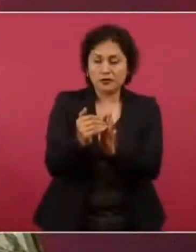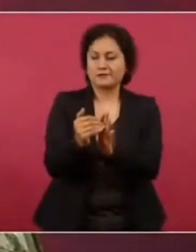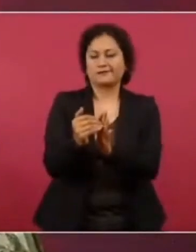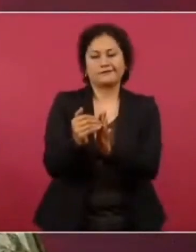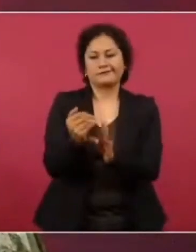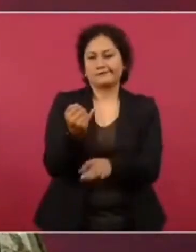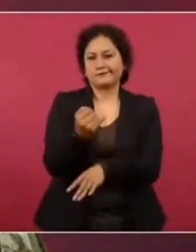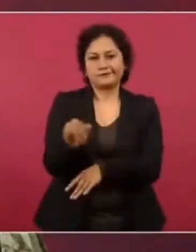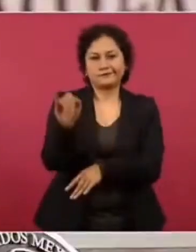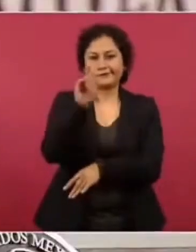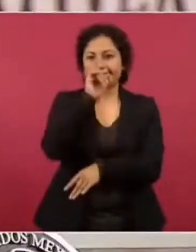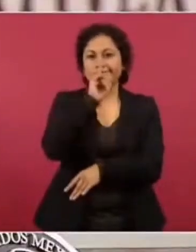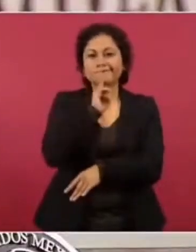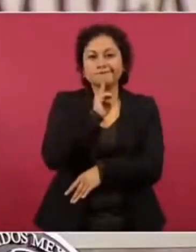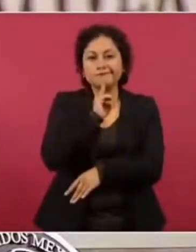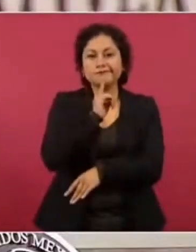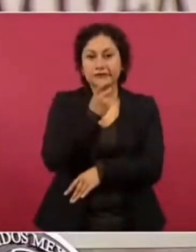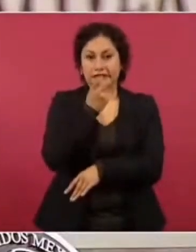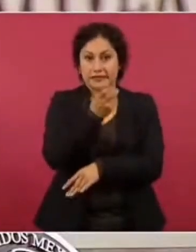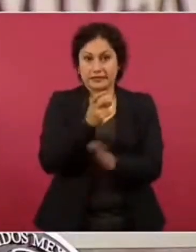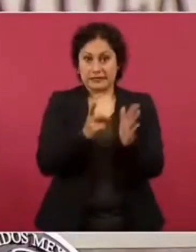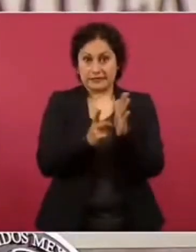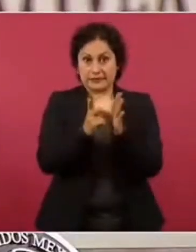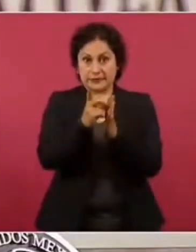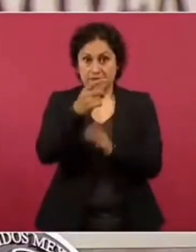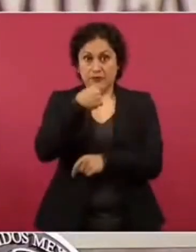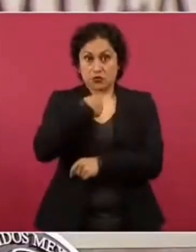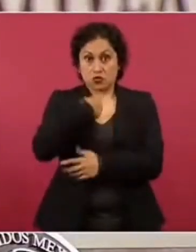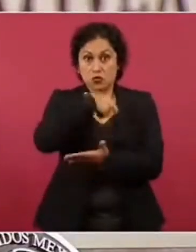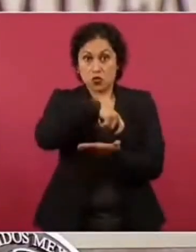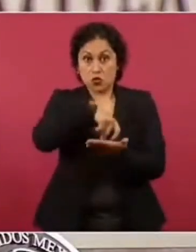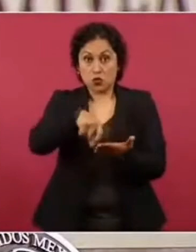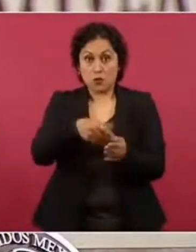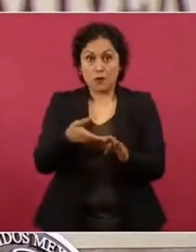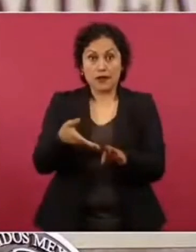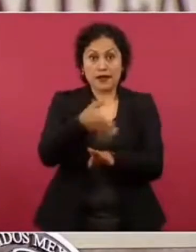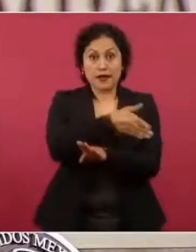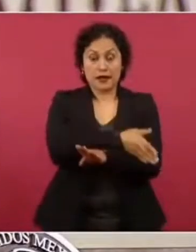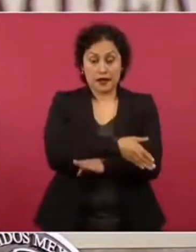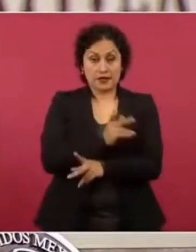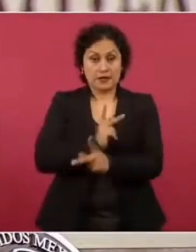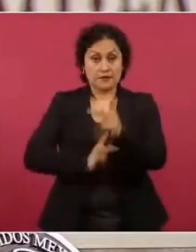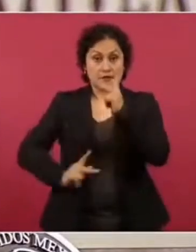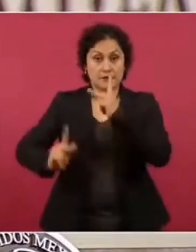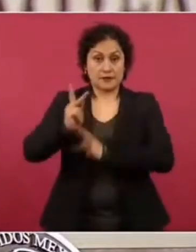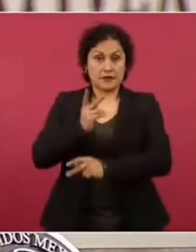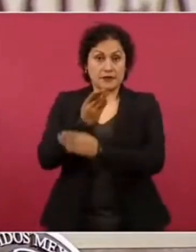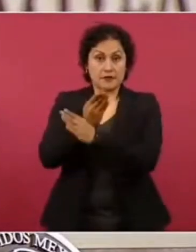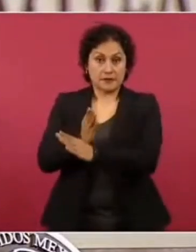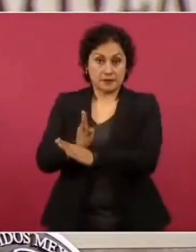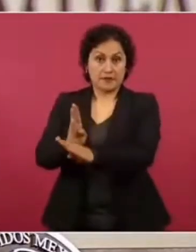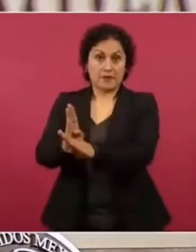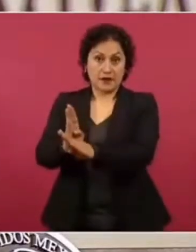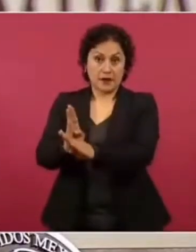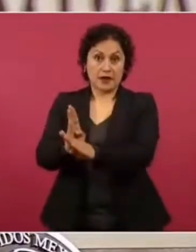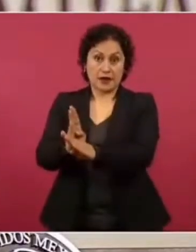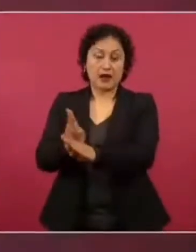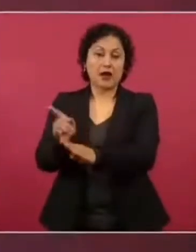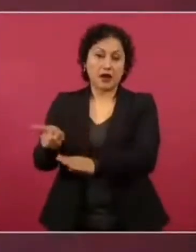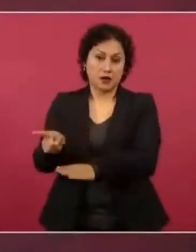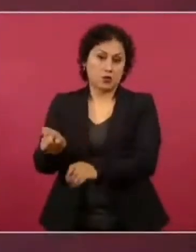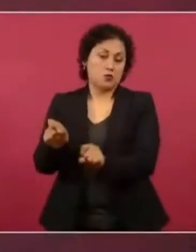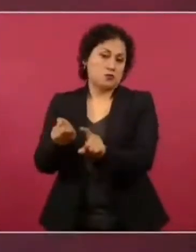Ese departamento lo adquirí a través de un préstamo del Banco del